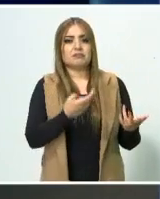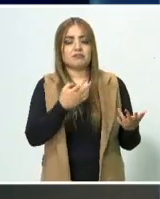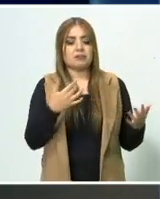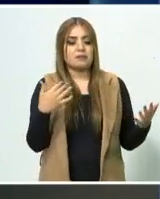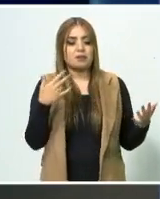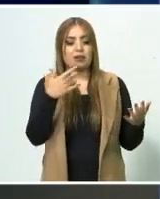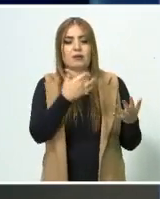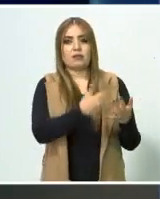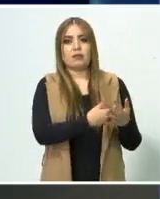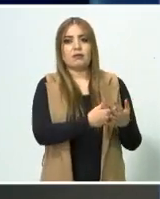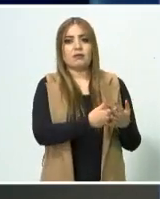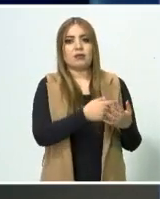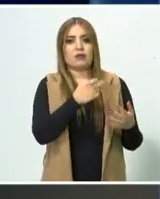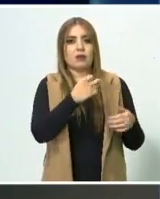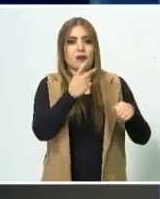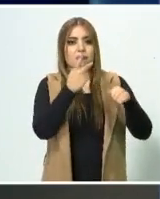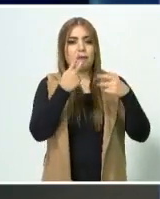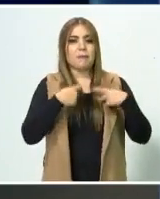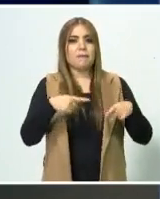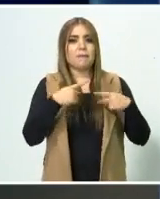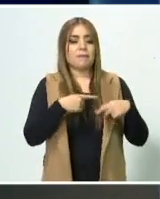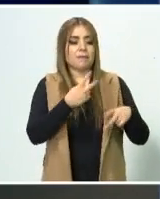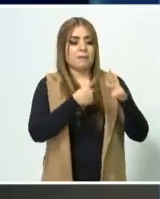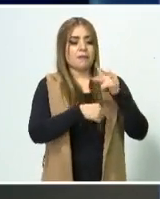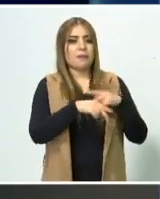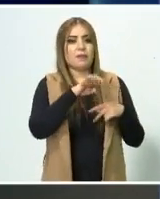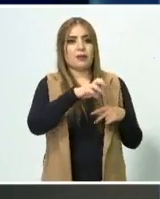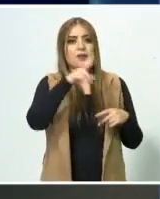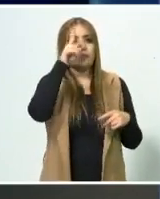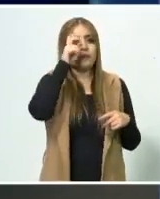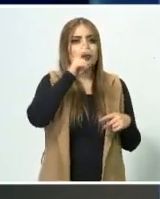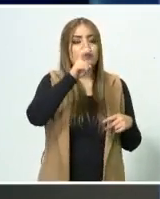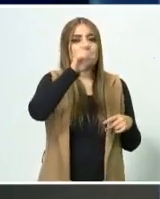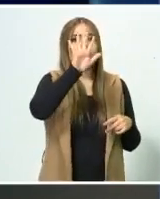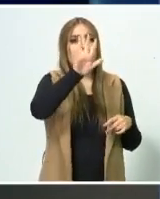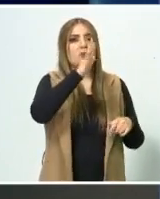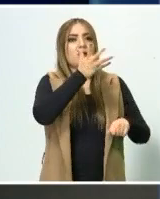de personas que vienen en busca del sueño americano? Bueno,